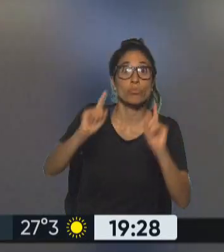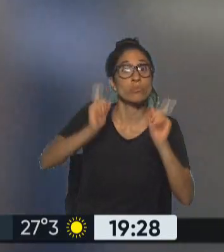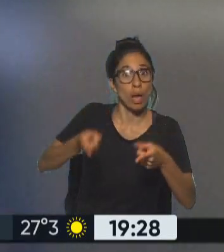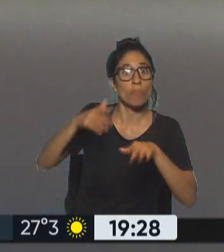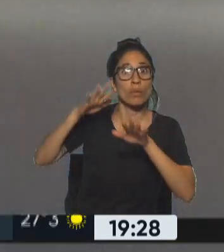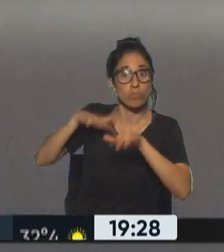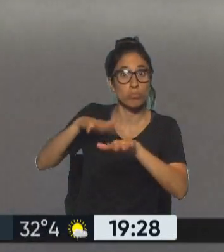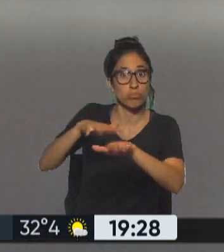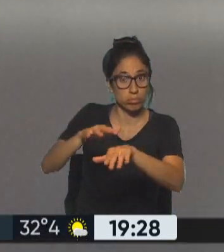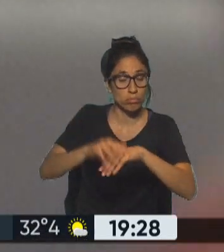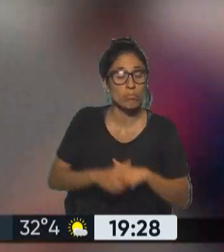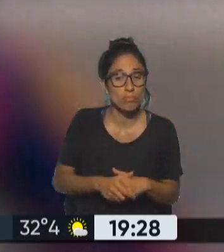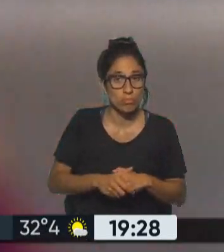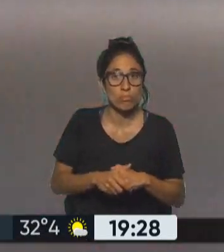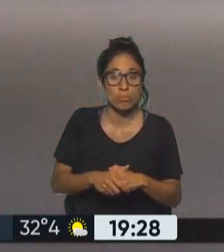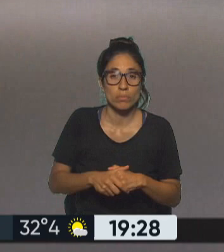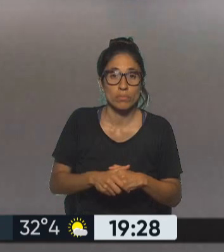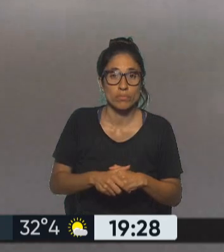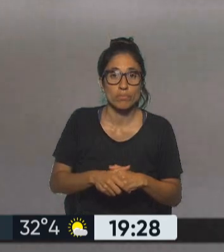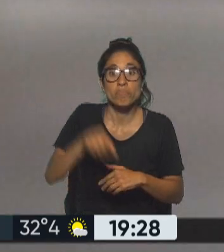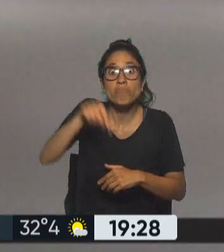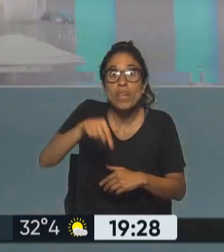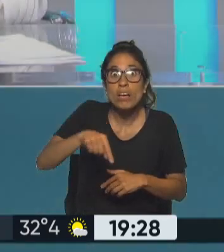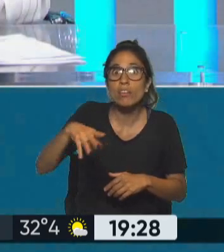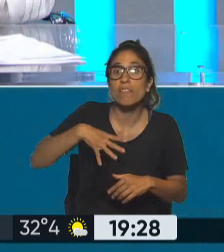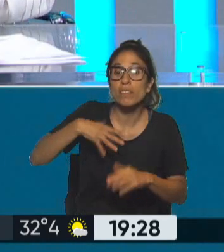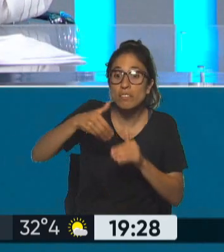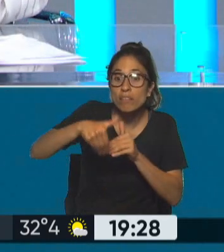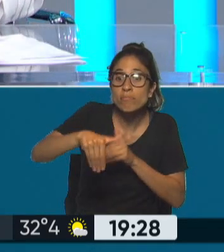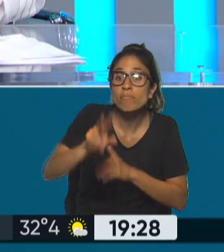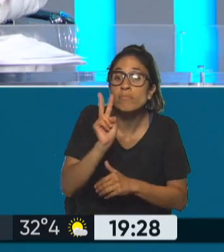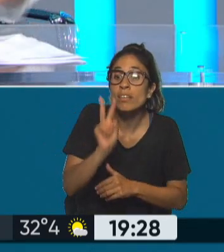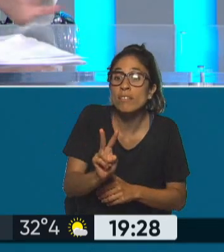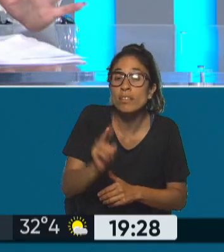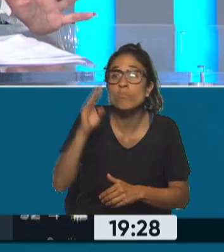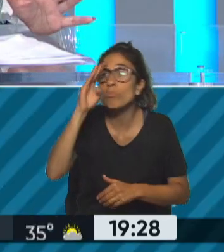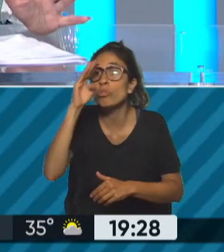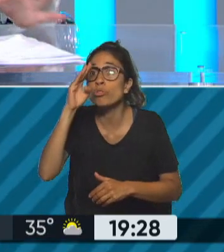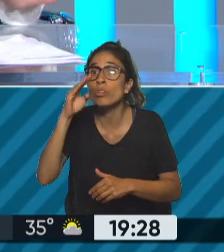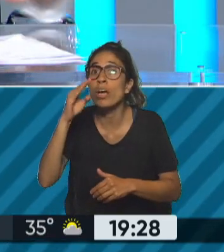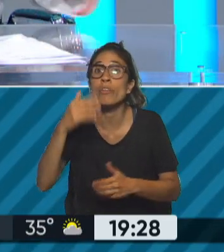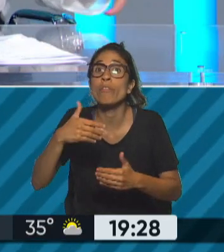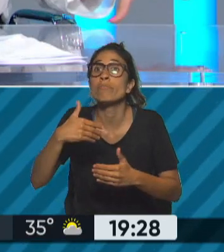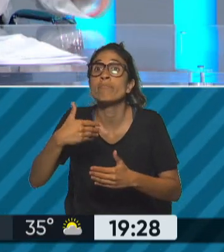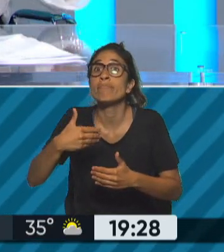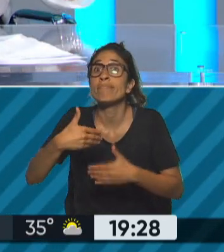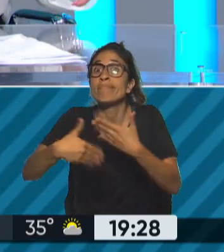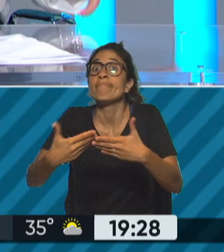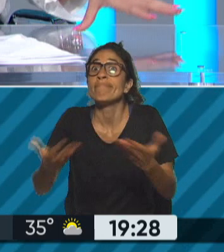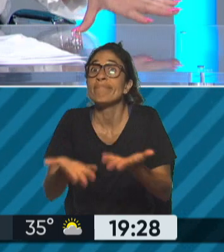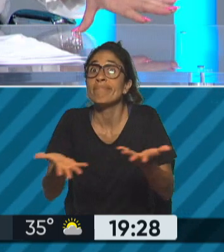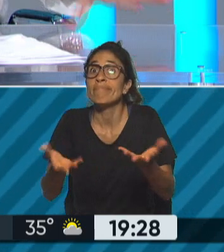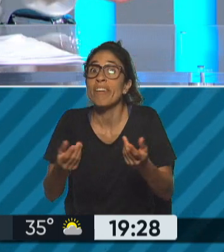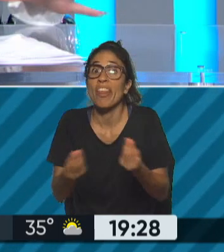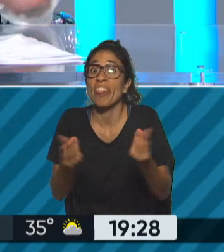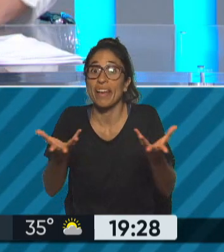después y sobre todo cuál va a ser la actitud de Jair Bolsonaro porque si también copia a Donald Trump Donald Trump hasta el día de hoy mantiene que él ganó la